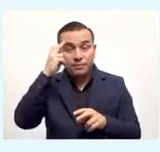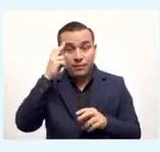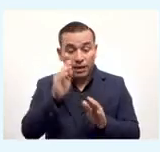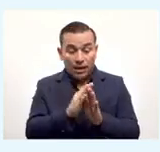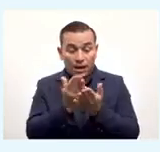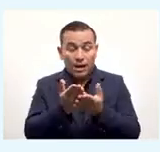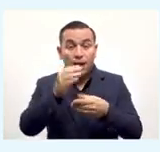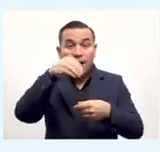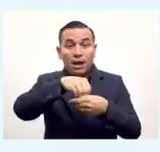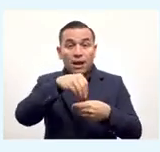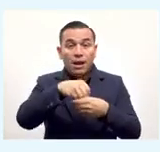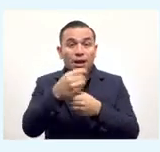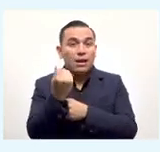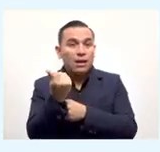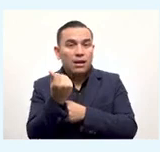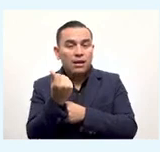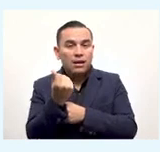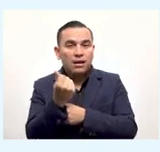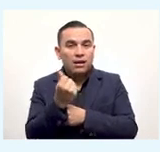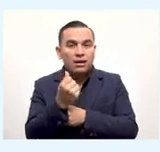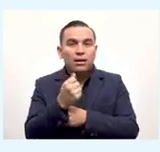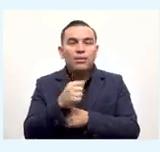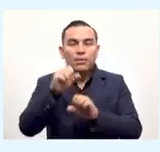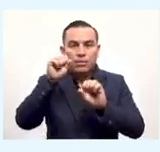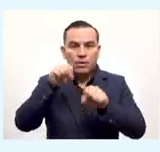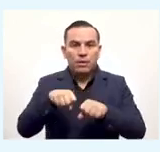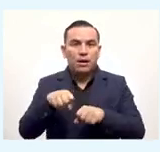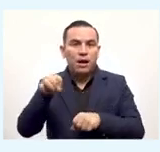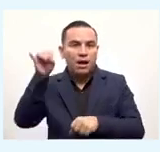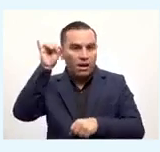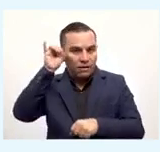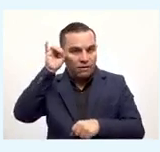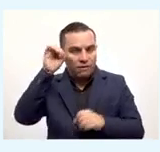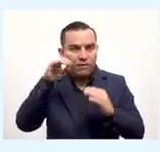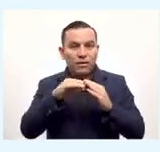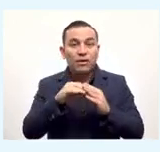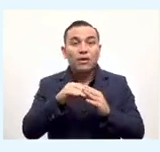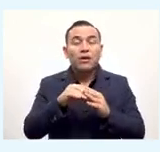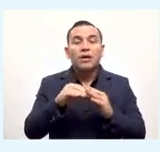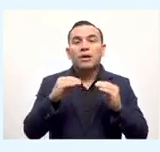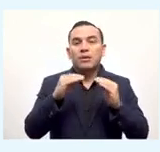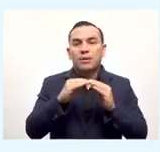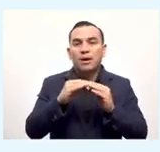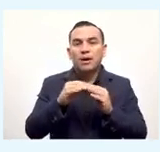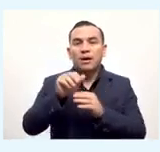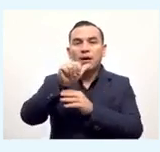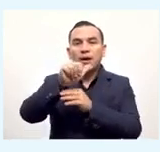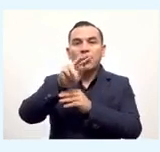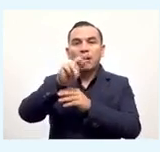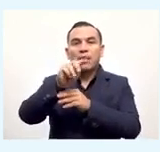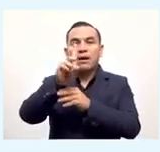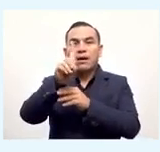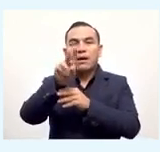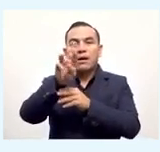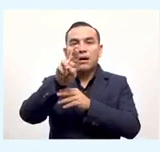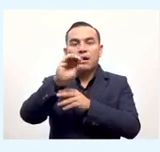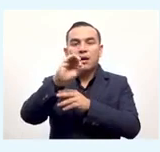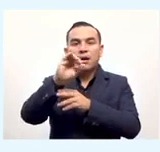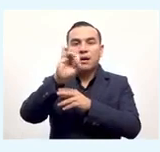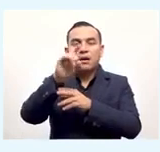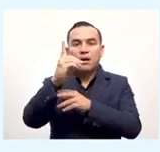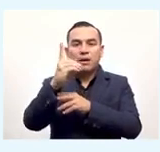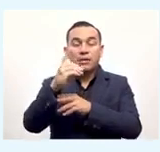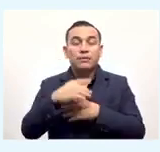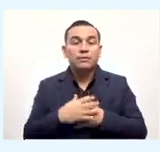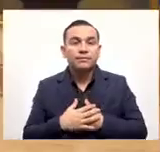Esta wallet se va a poder descargar en iOS que es para Apple y Android que es para la mayoría de celulares en